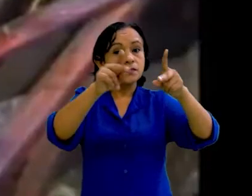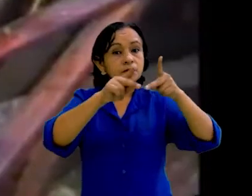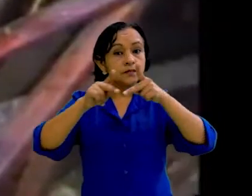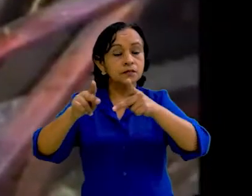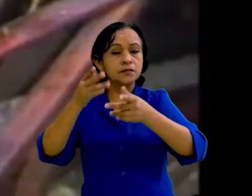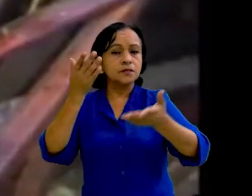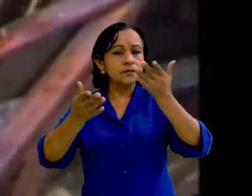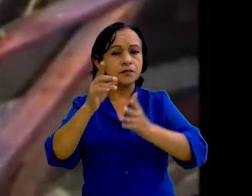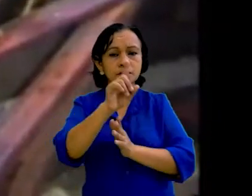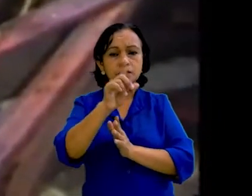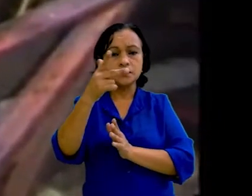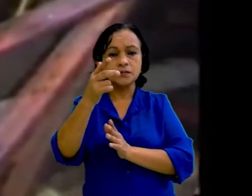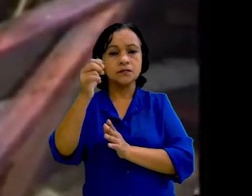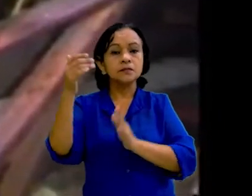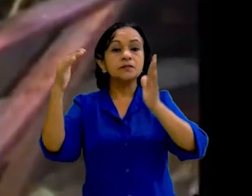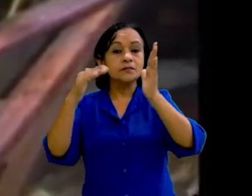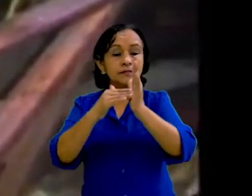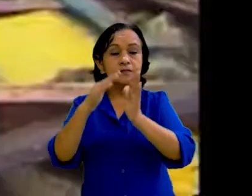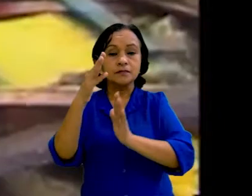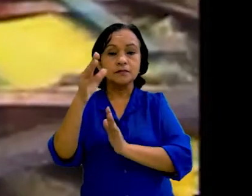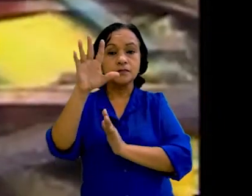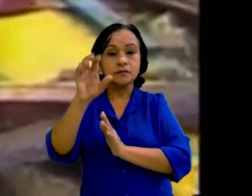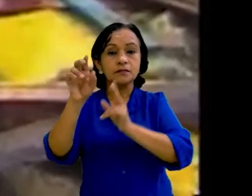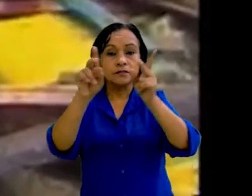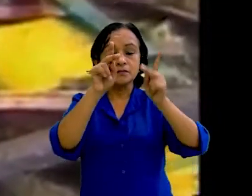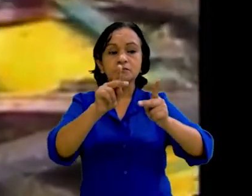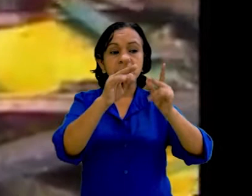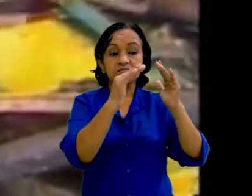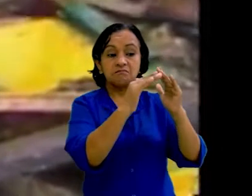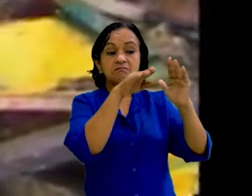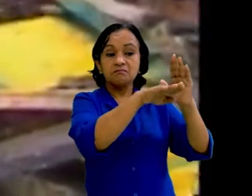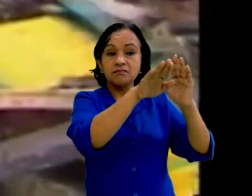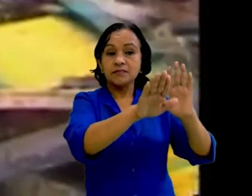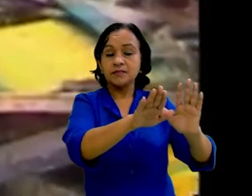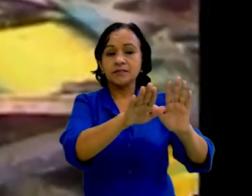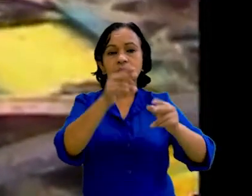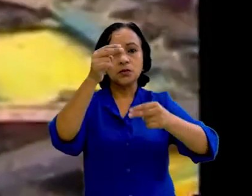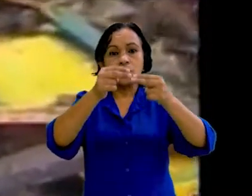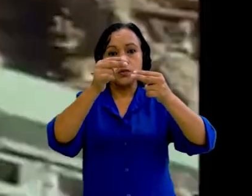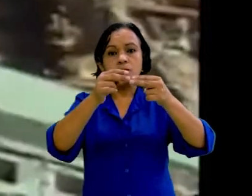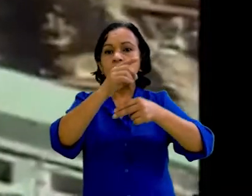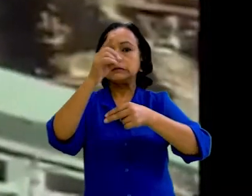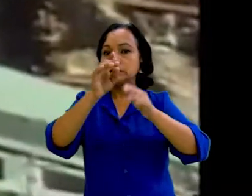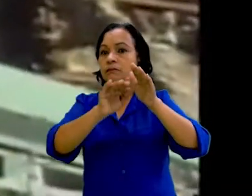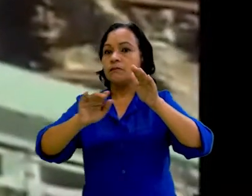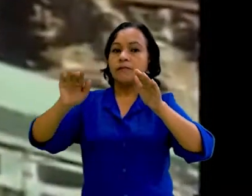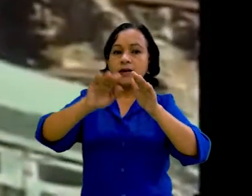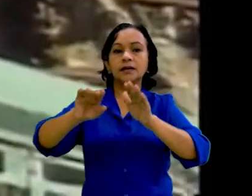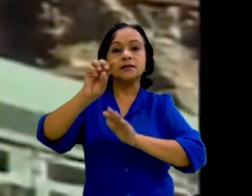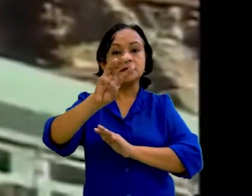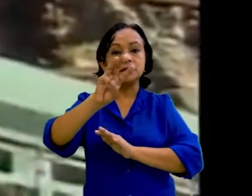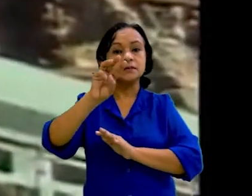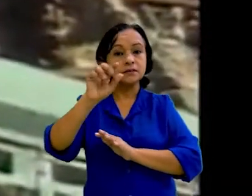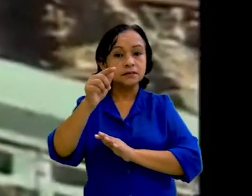Se estimaban un total de 186.950 personas damnificadas, pero esa cifra aumentó con los días, a más de